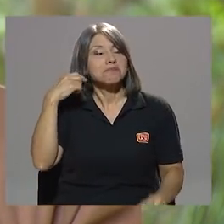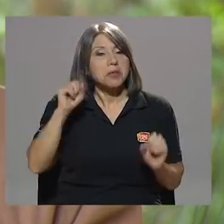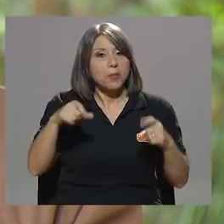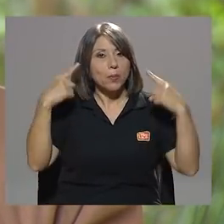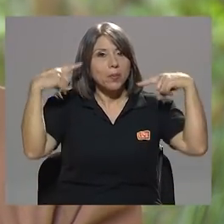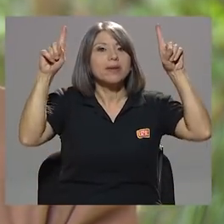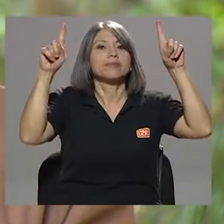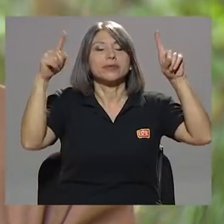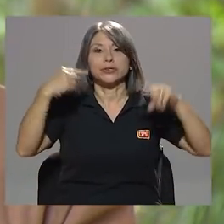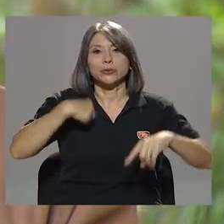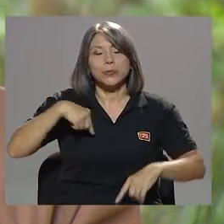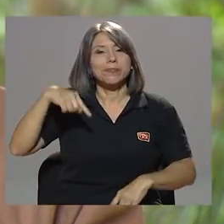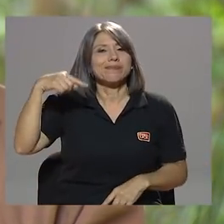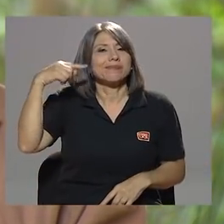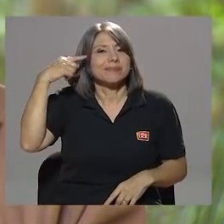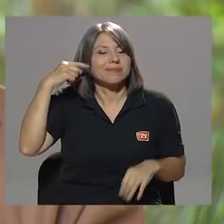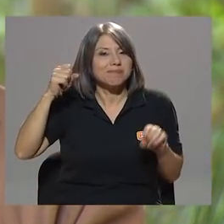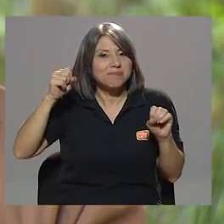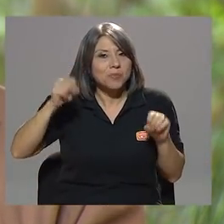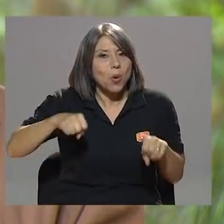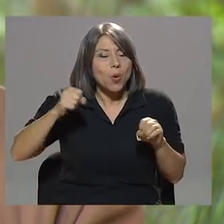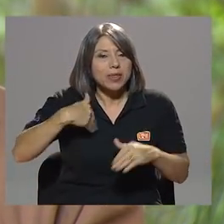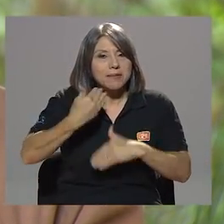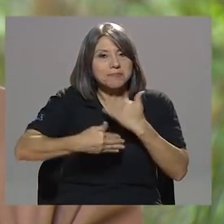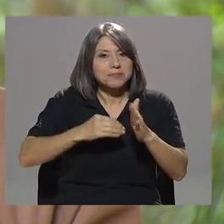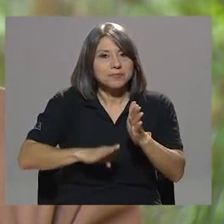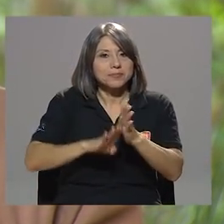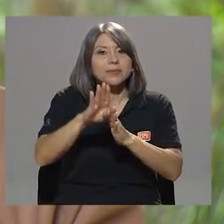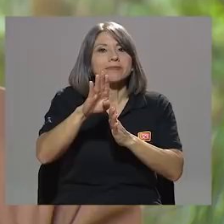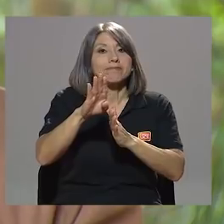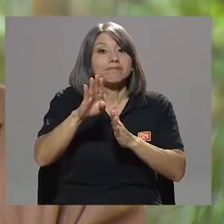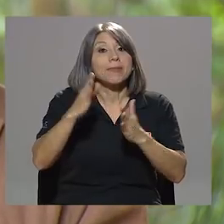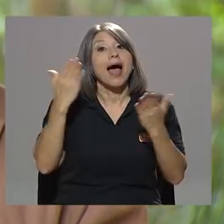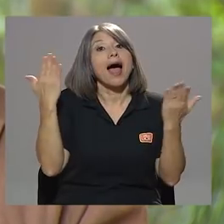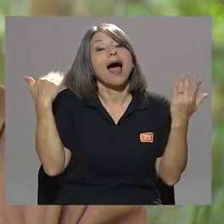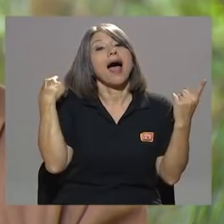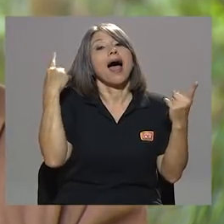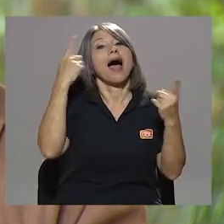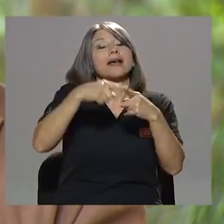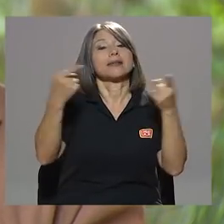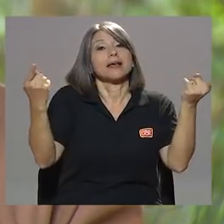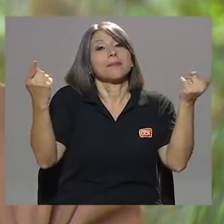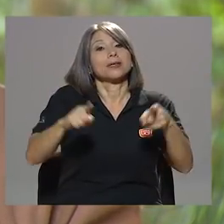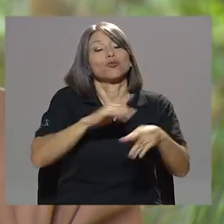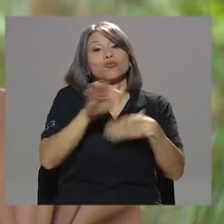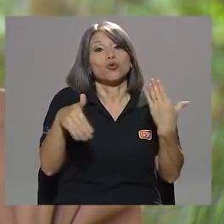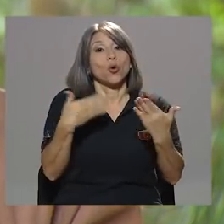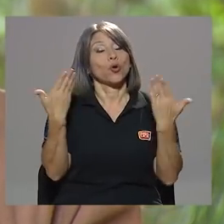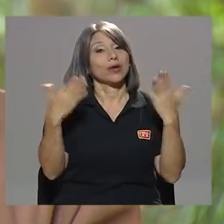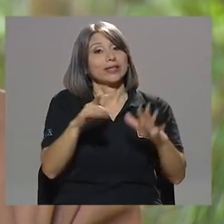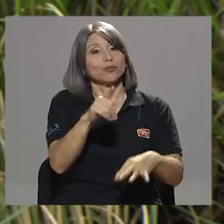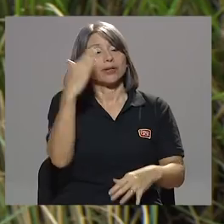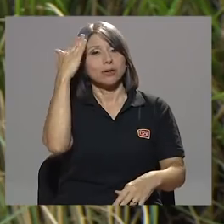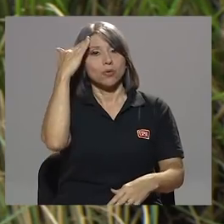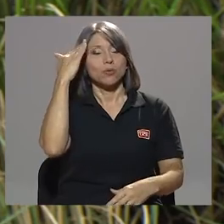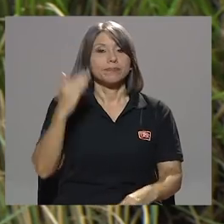se lograría y pensé que podía sacarlo adelante hasta que pasó todo lo que ya usted conoce